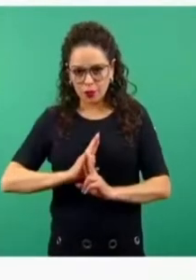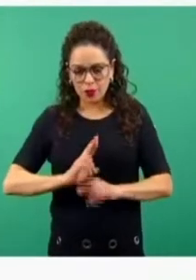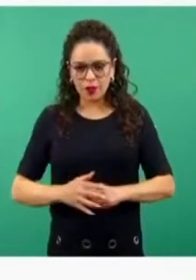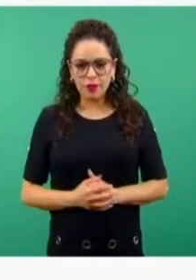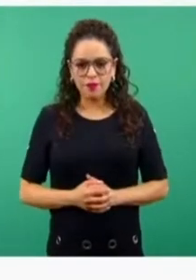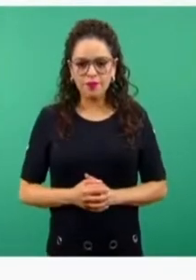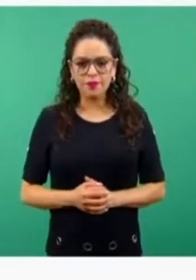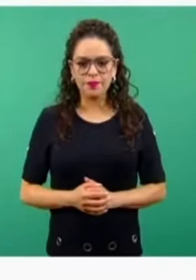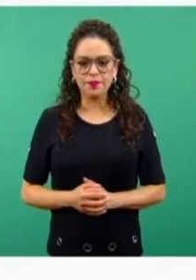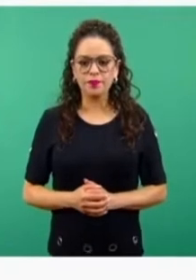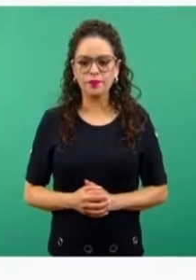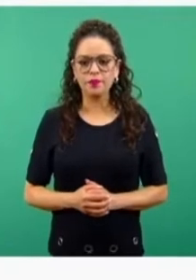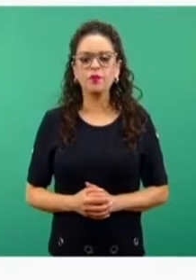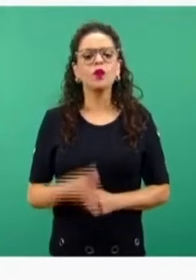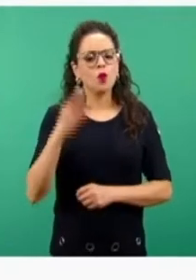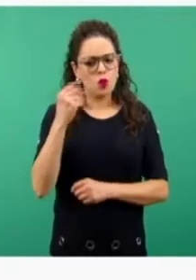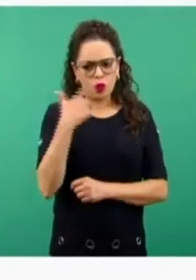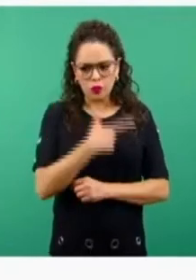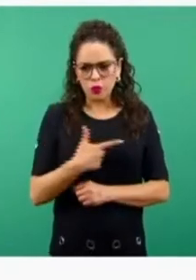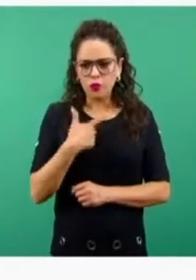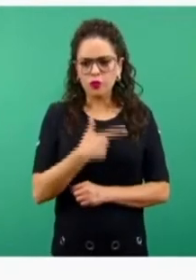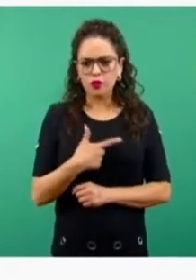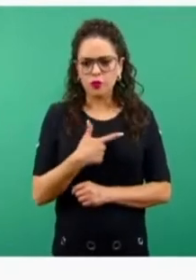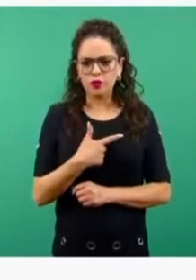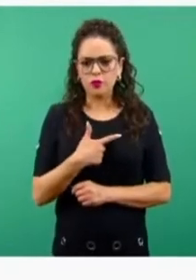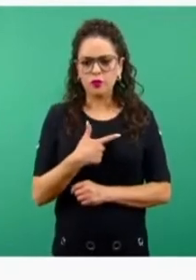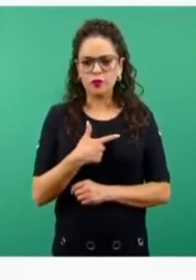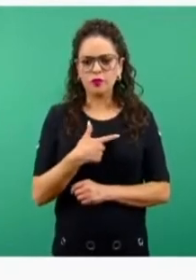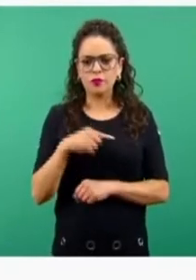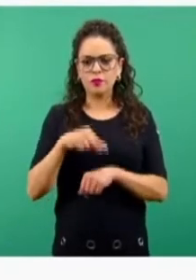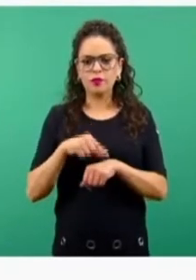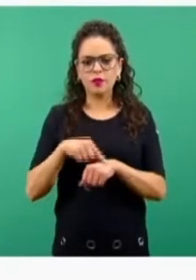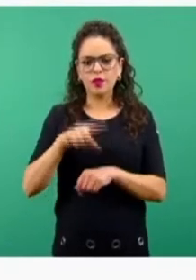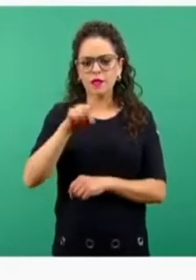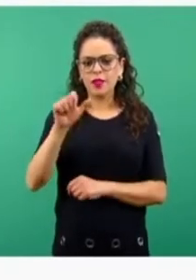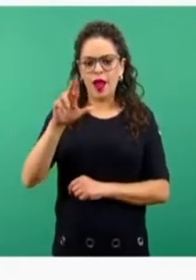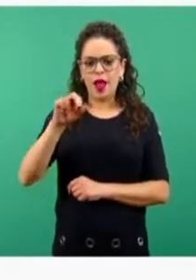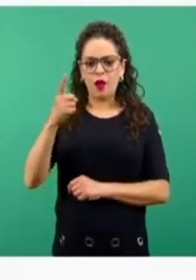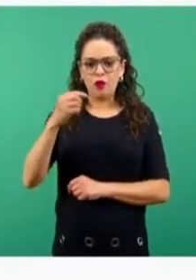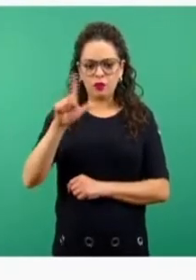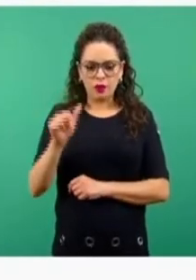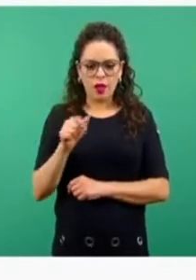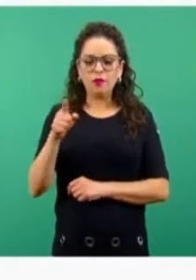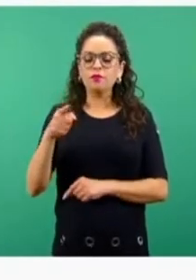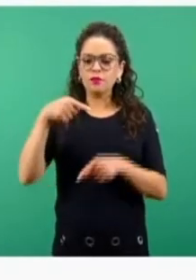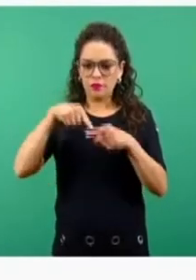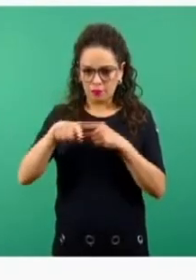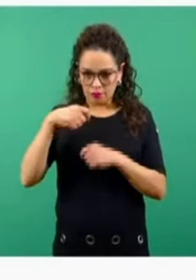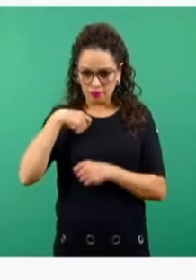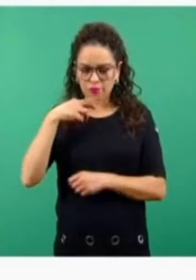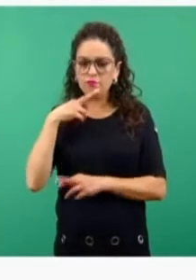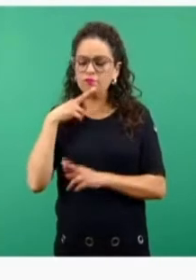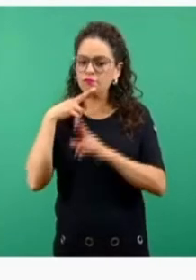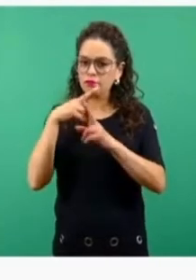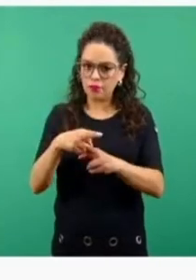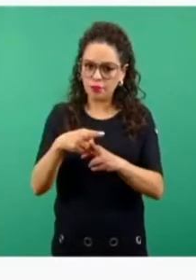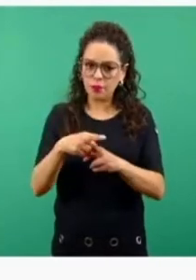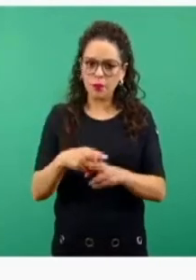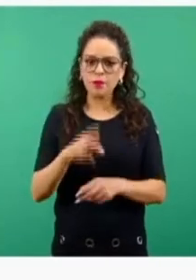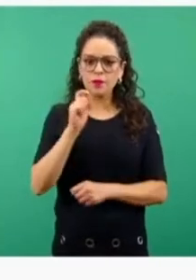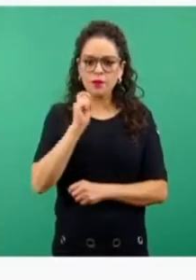Con mucho gusto. Si gusta, doctor Zaragoza, empiezo a contestar y podemos complementarnos en función de las